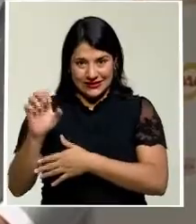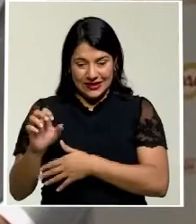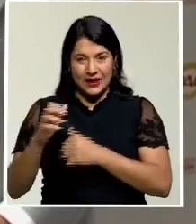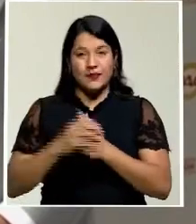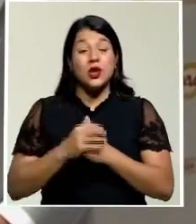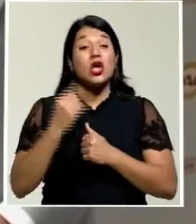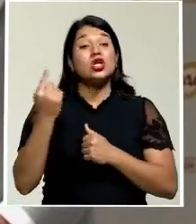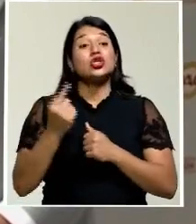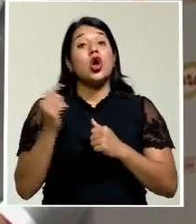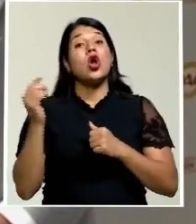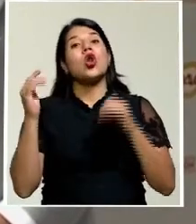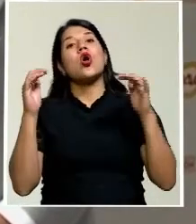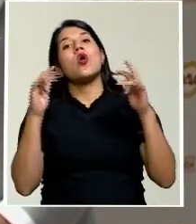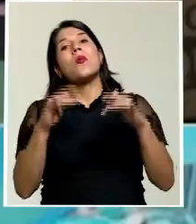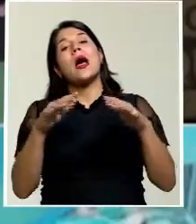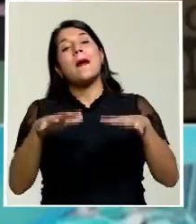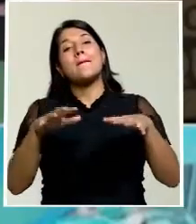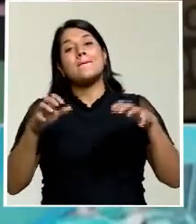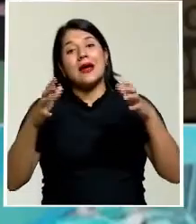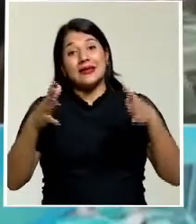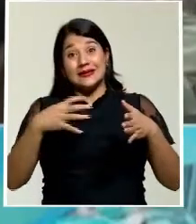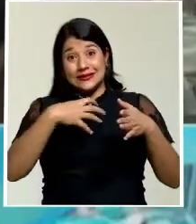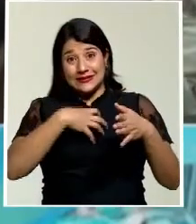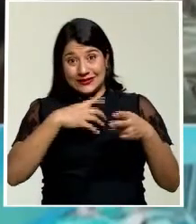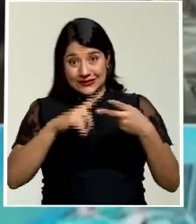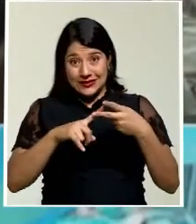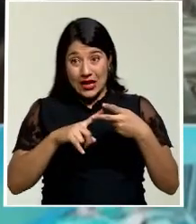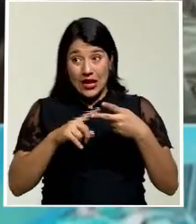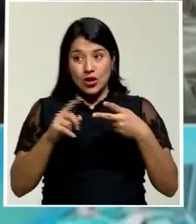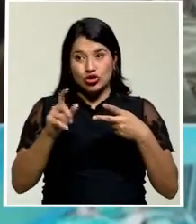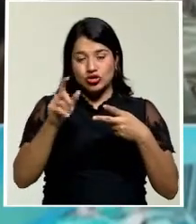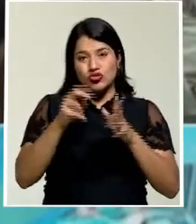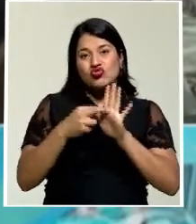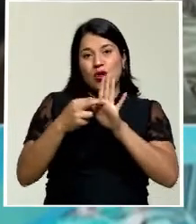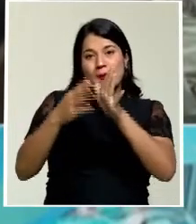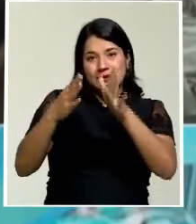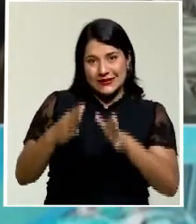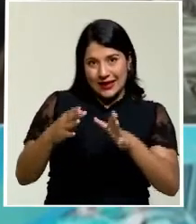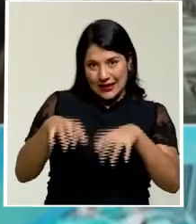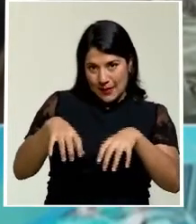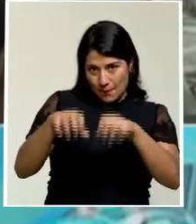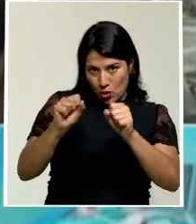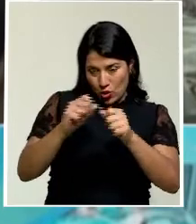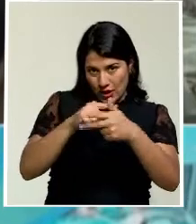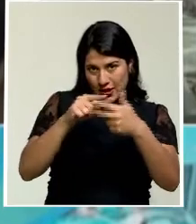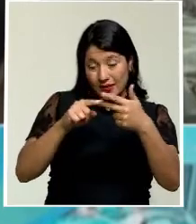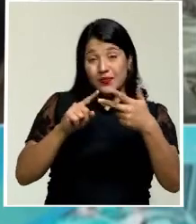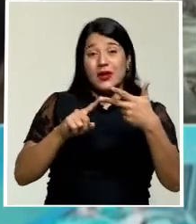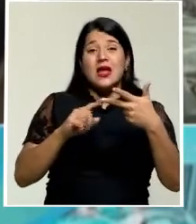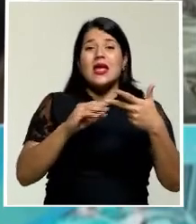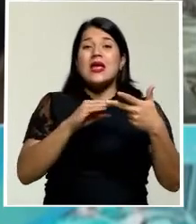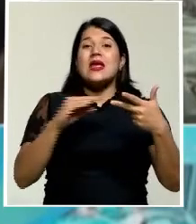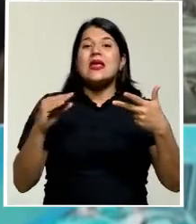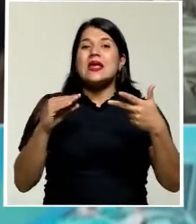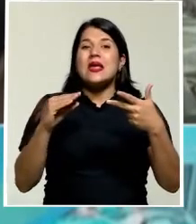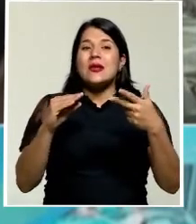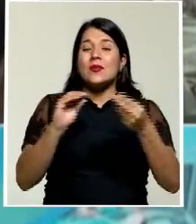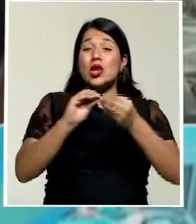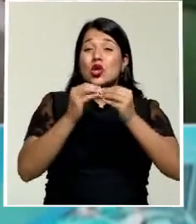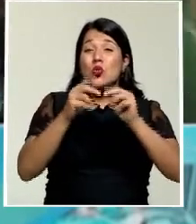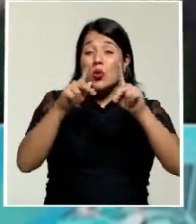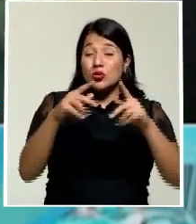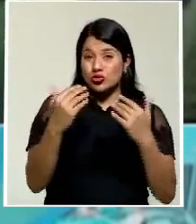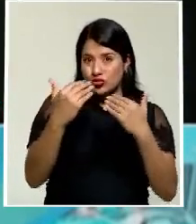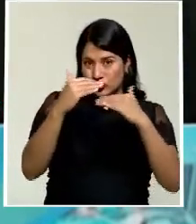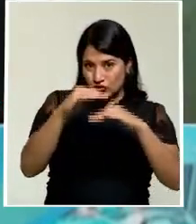magistrados propietarios, los miembros de los supremos poderes y con una aforo limitado lo que es en el auditorio institucional. Se van a estar,